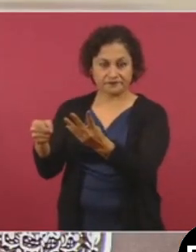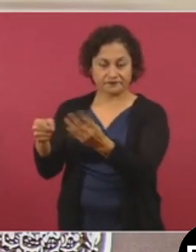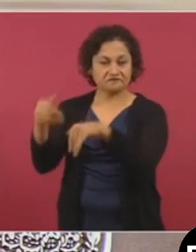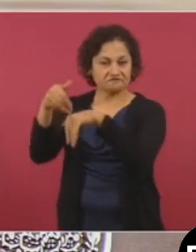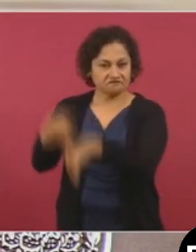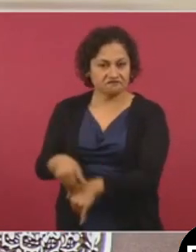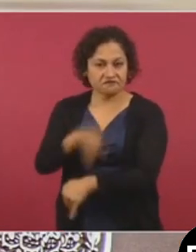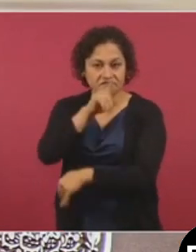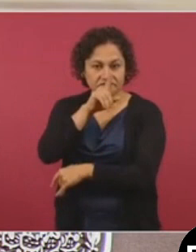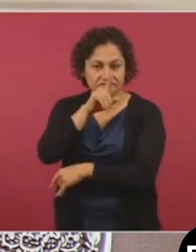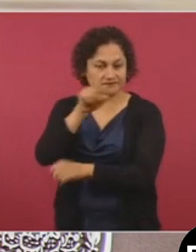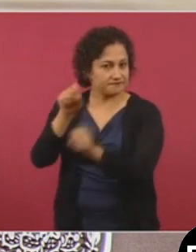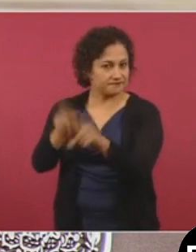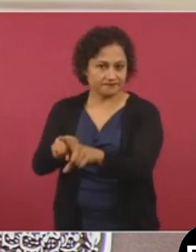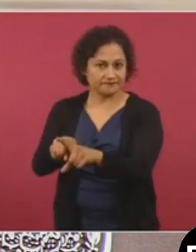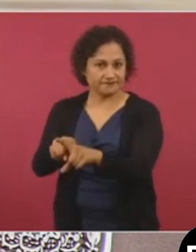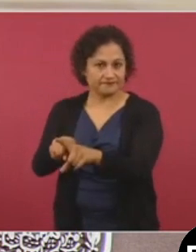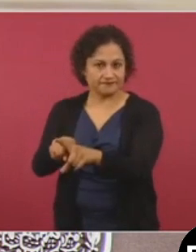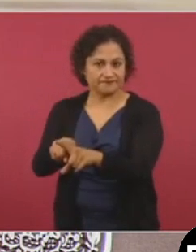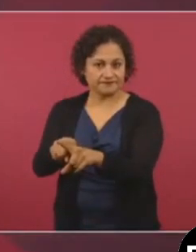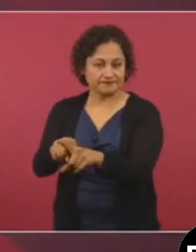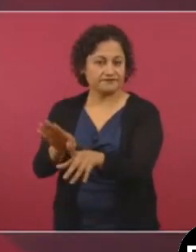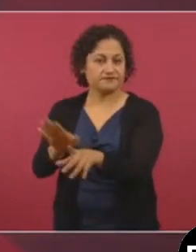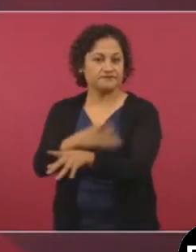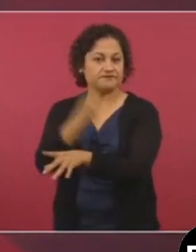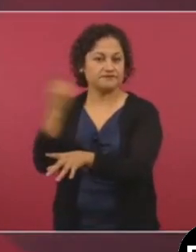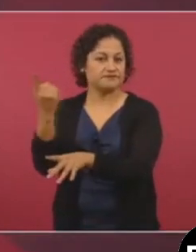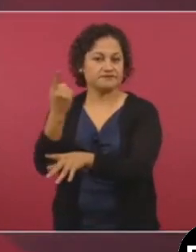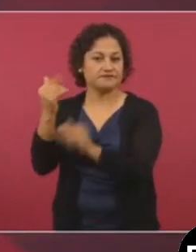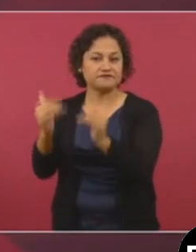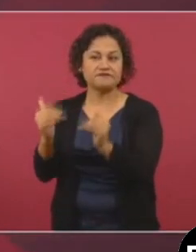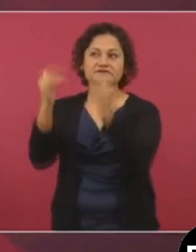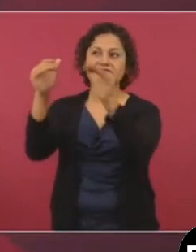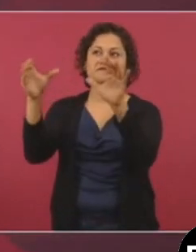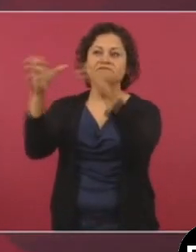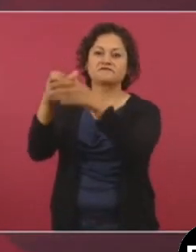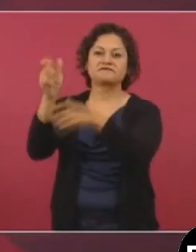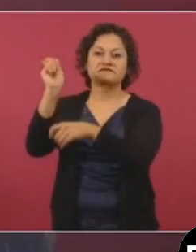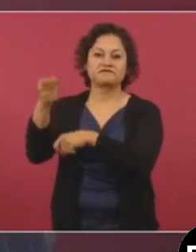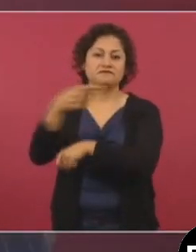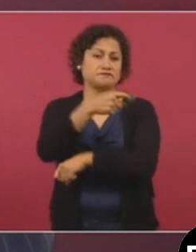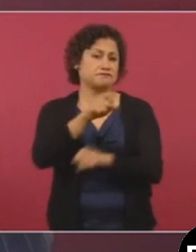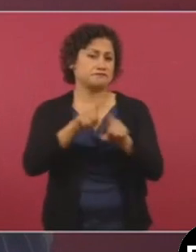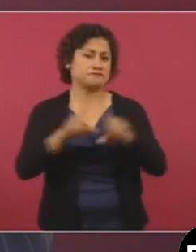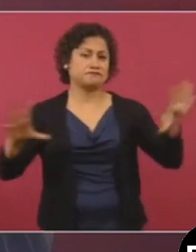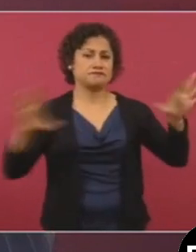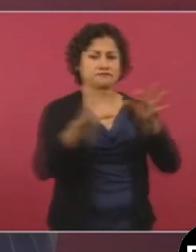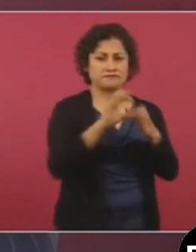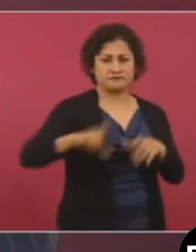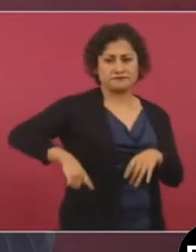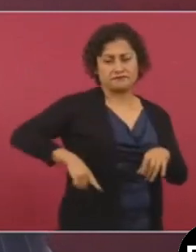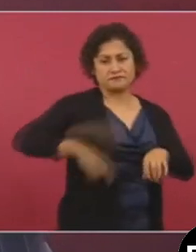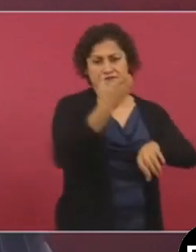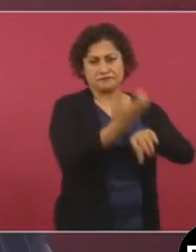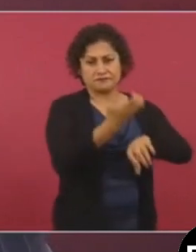al interés del gobierno de Estados Unidos, se